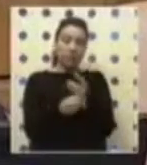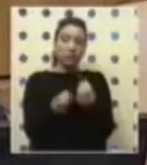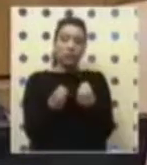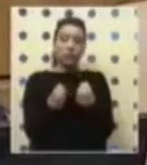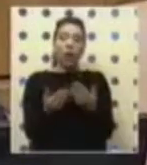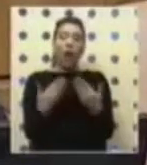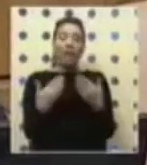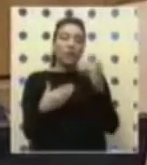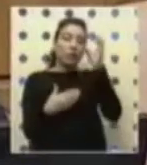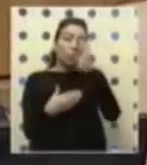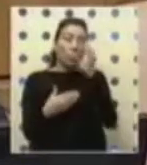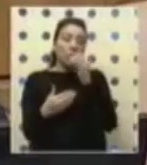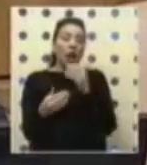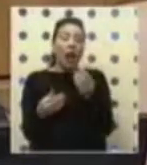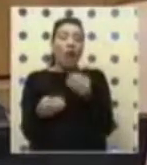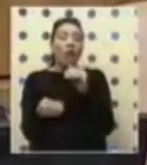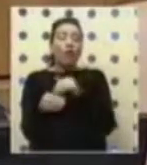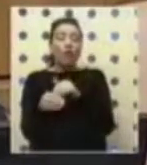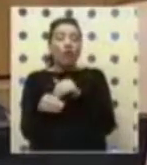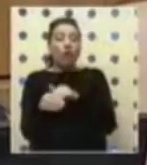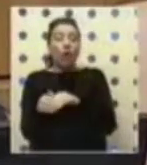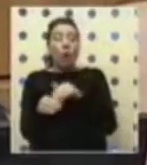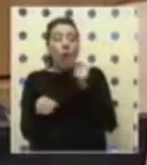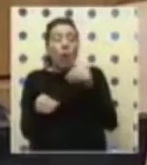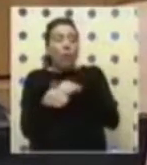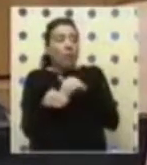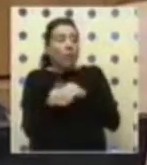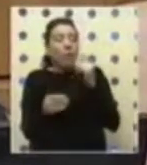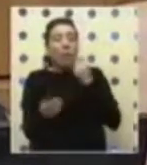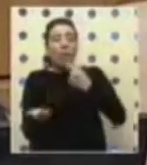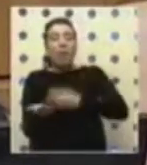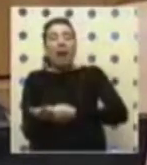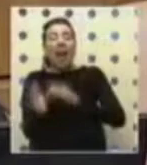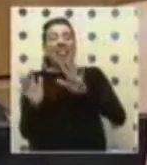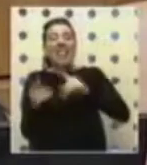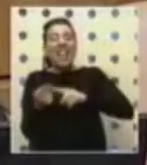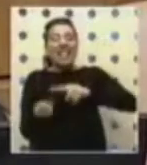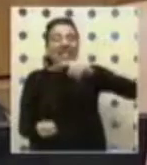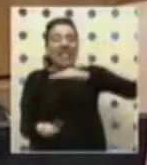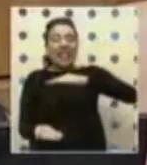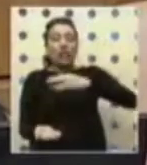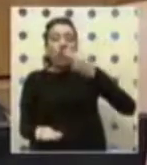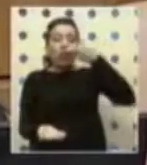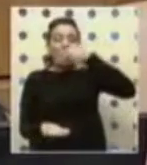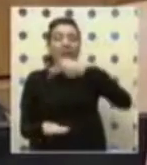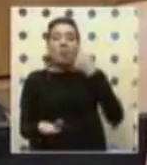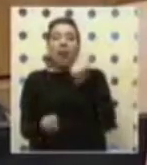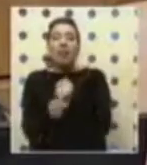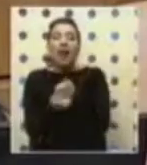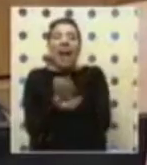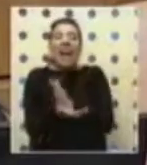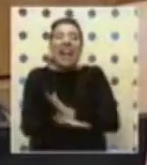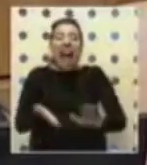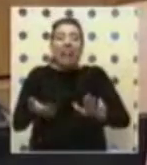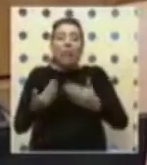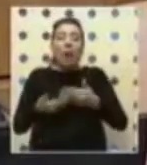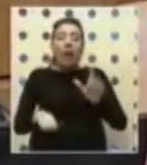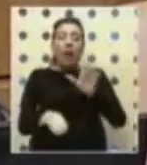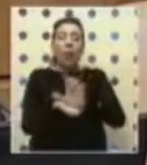de cómo de repente se buscan los recursos para juntar 10 litros de benzina e ir a trabajar gratuitamente a cualquier región del país. Gracias.